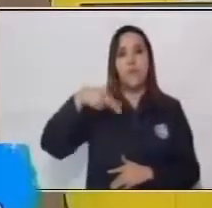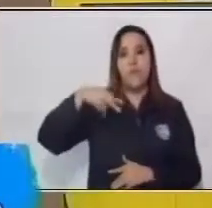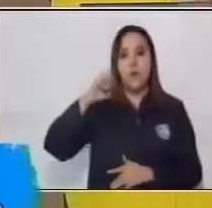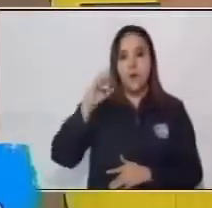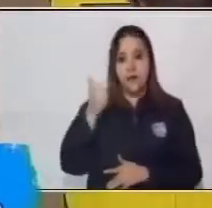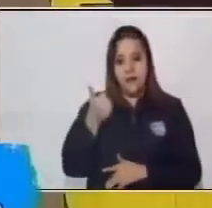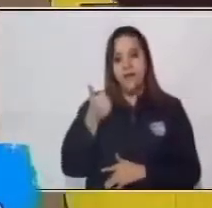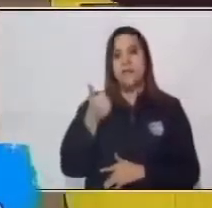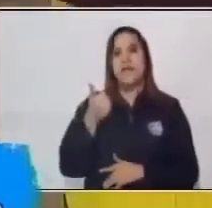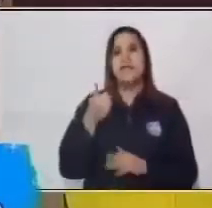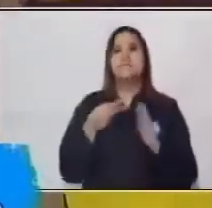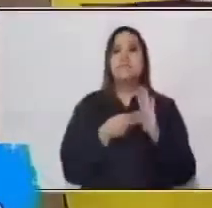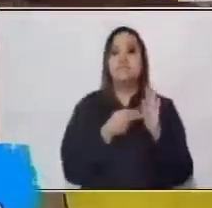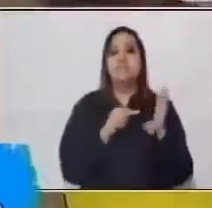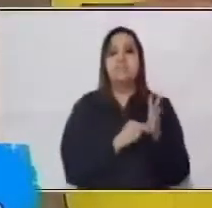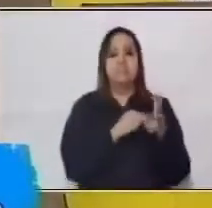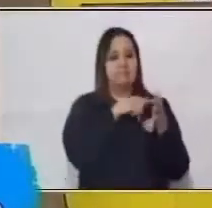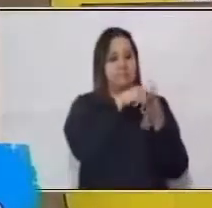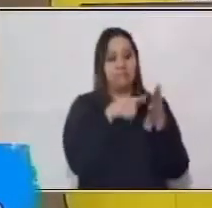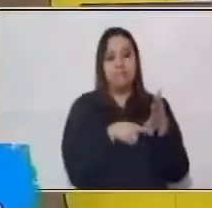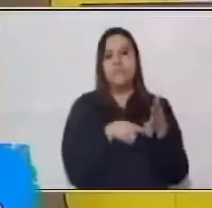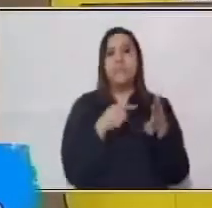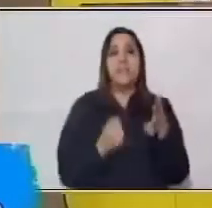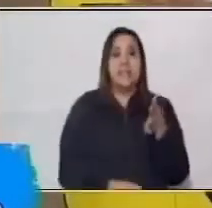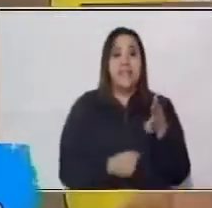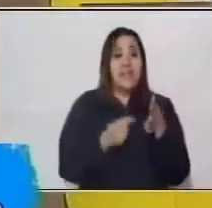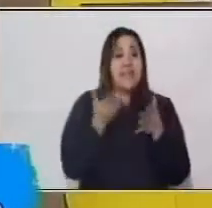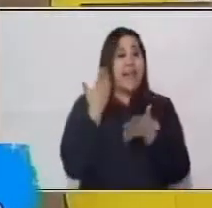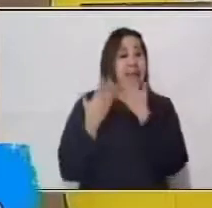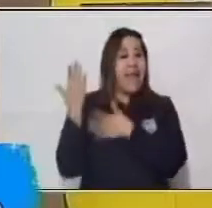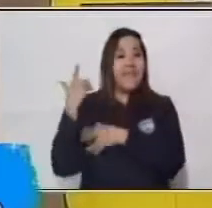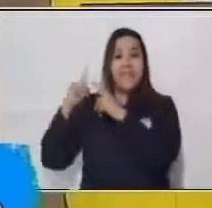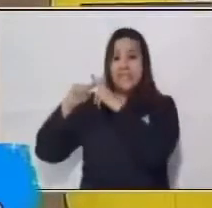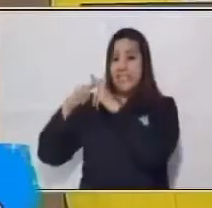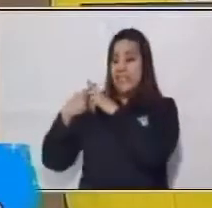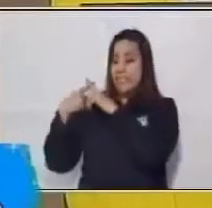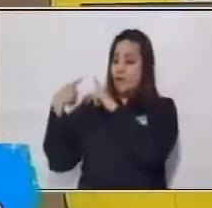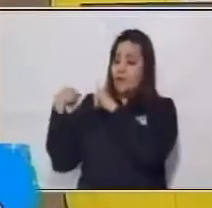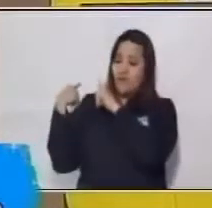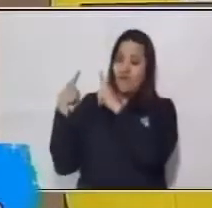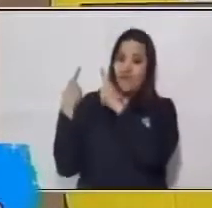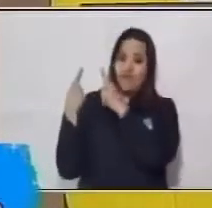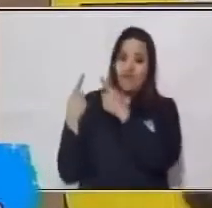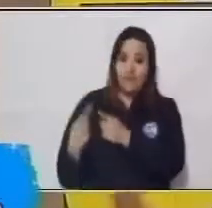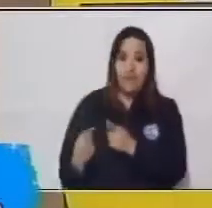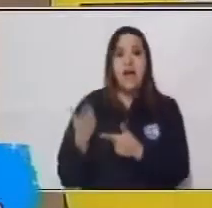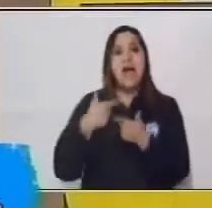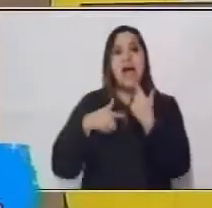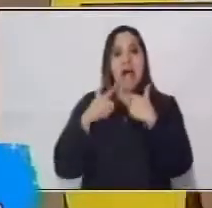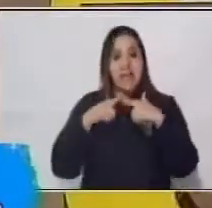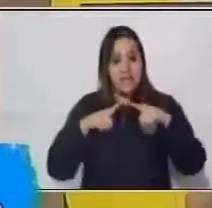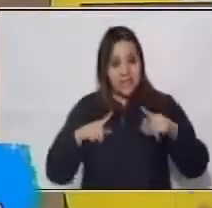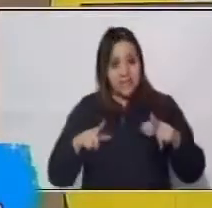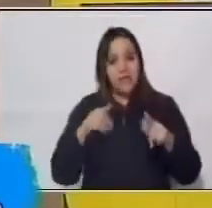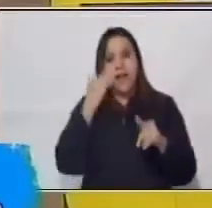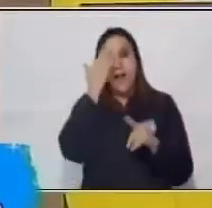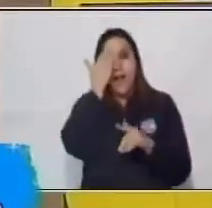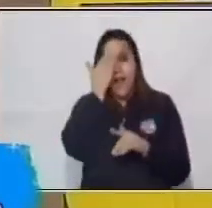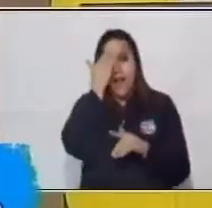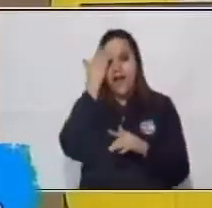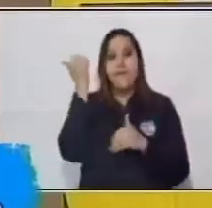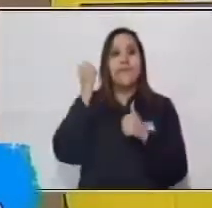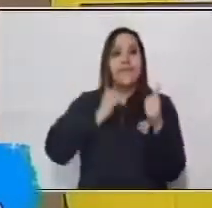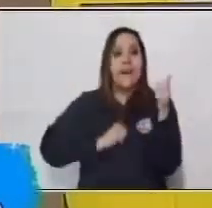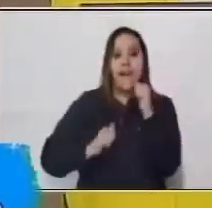hemos, desde los inicios de los pueblos originarios, hay literatura, hay riqueza, hay arte.